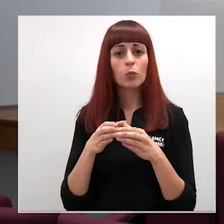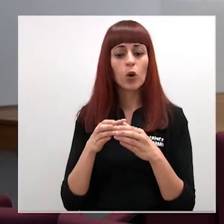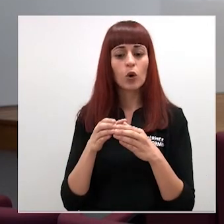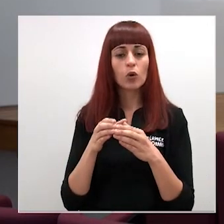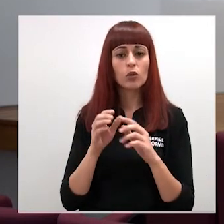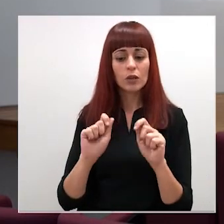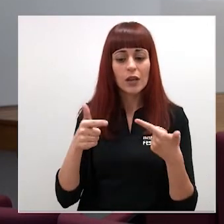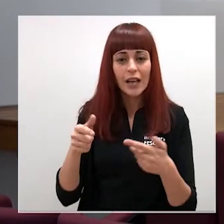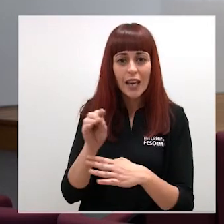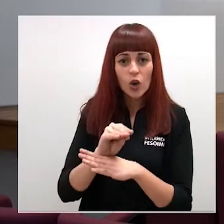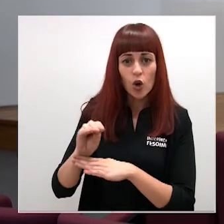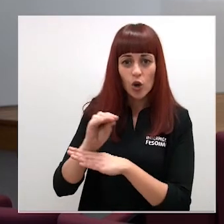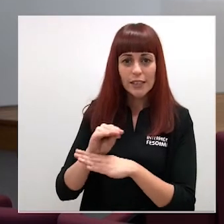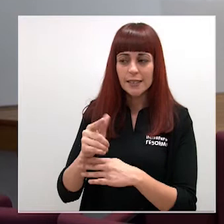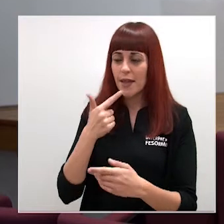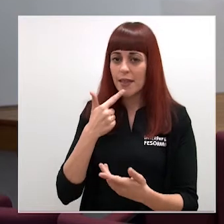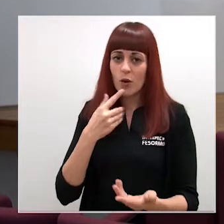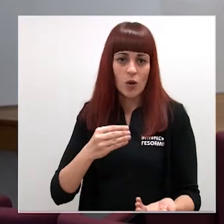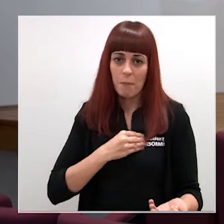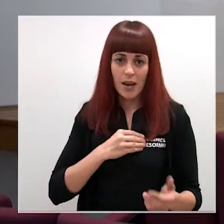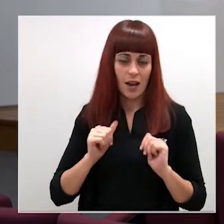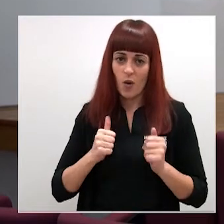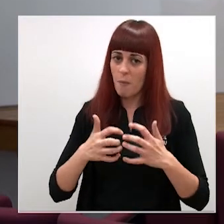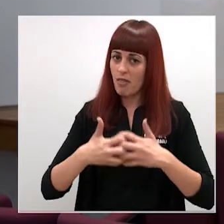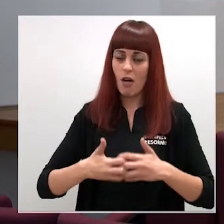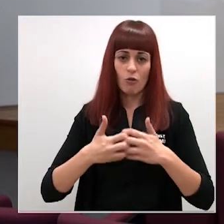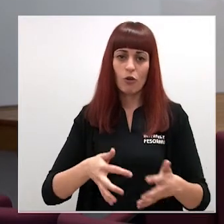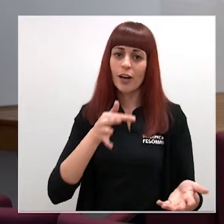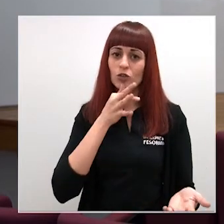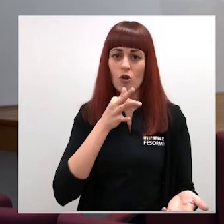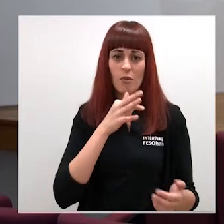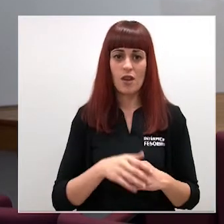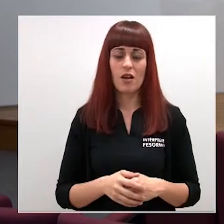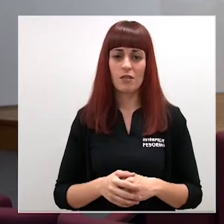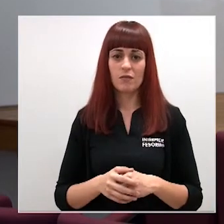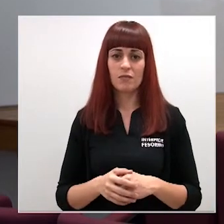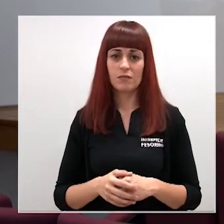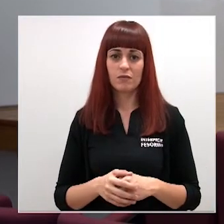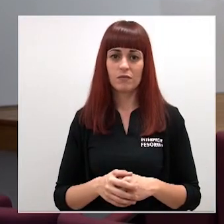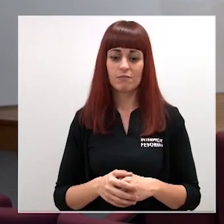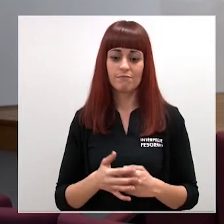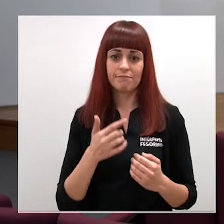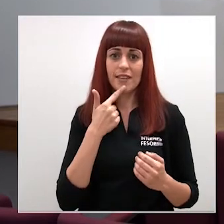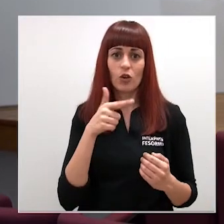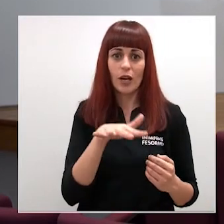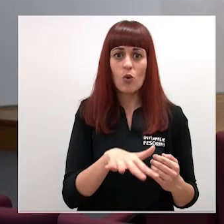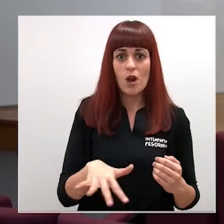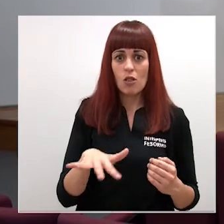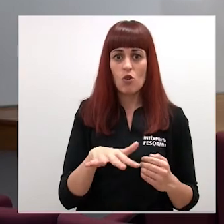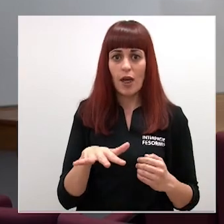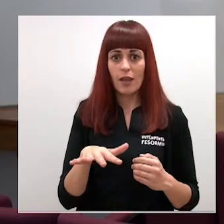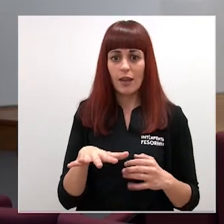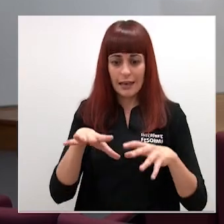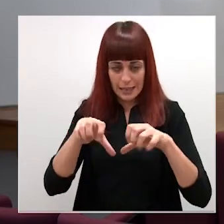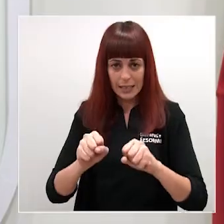lamentaba que no se haya puesto en marcha desde los años 90 cuando se declaró zona de parque regional esta zona